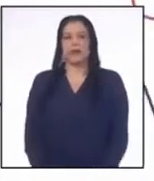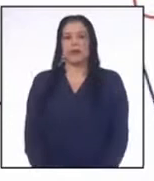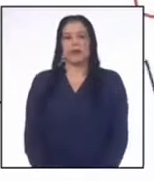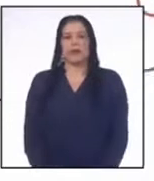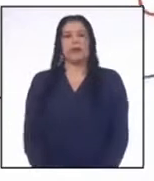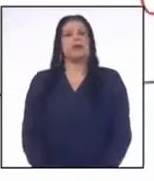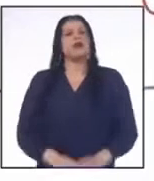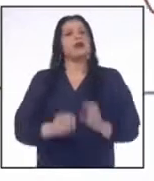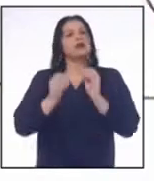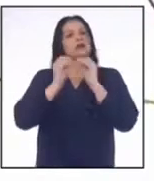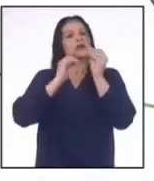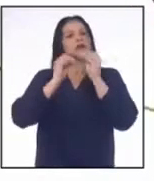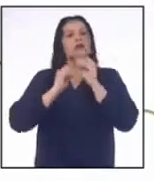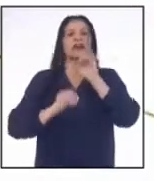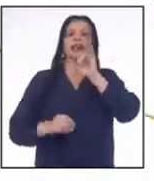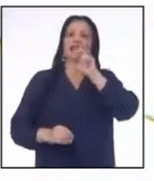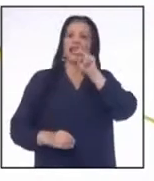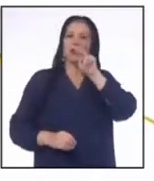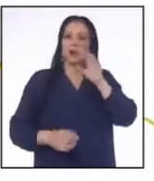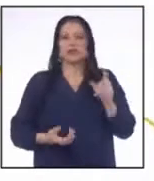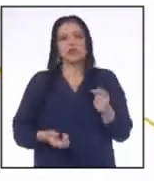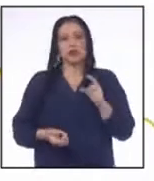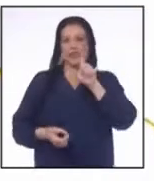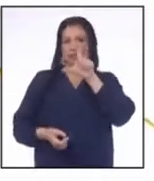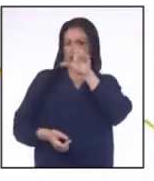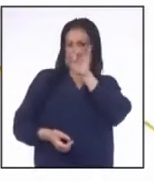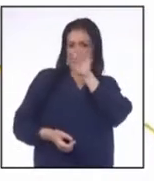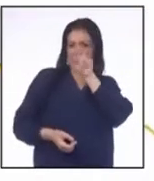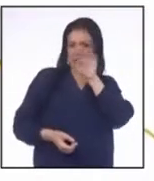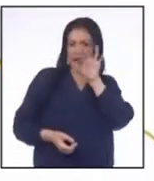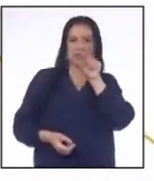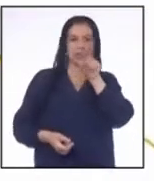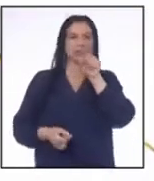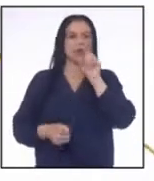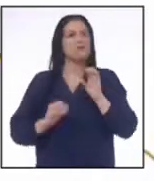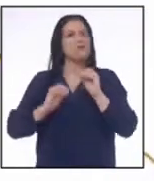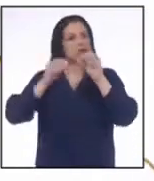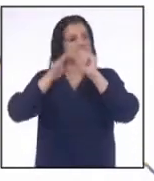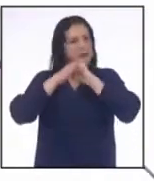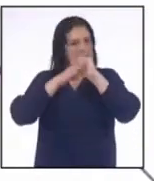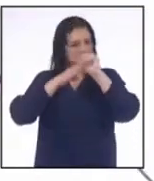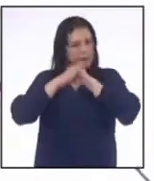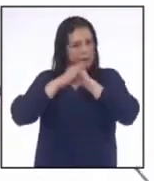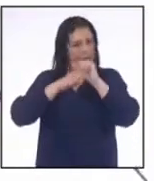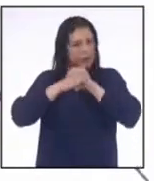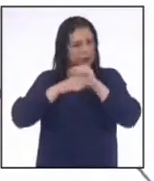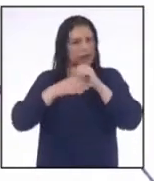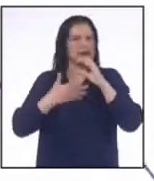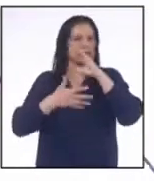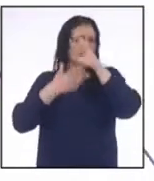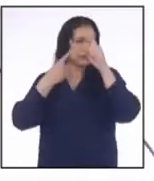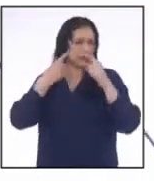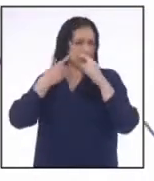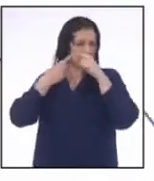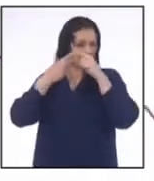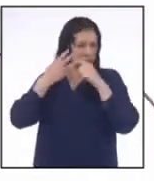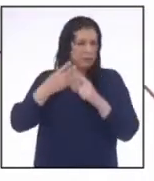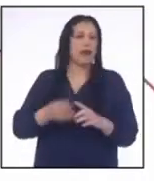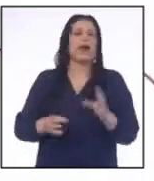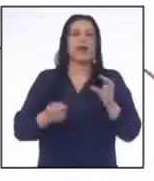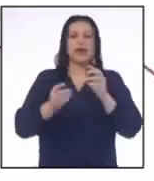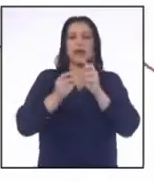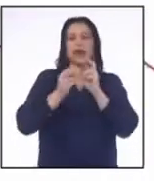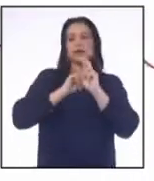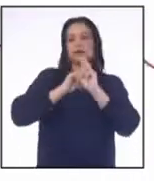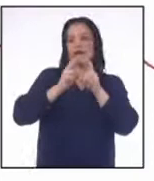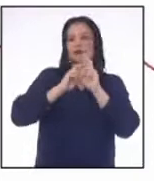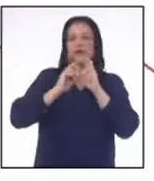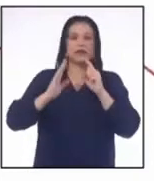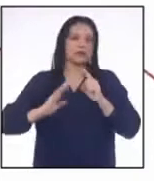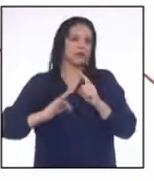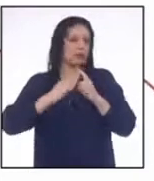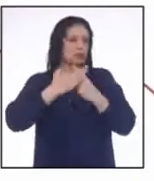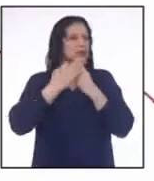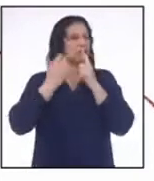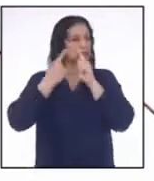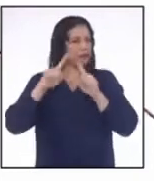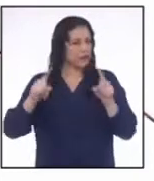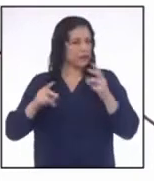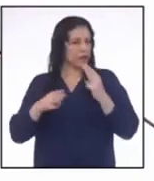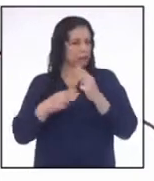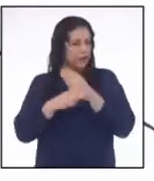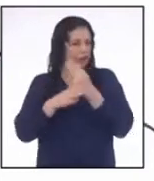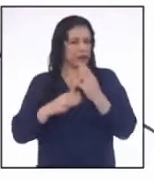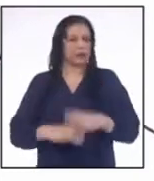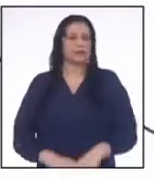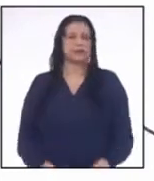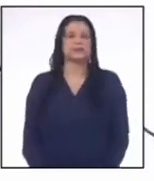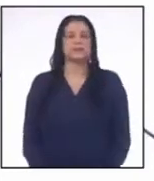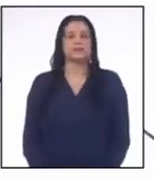Resolvimos inequaciones lineales En ellas aplicamos estas propiedades En el desarrollo de situaciones diversas